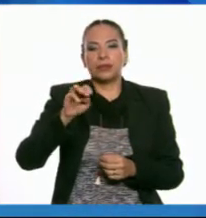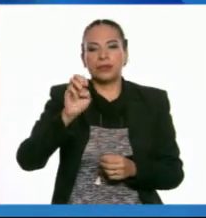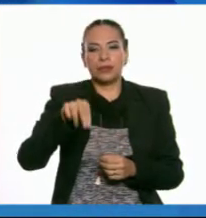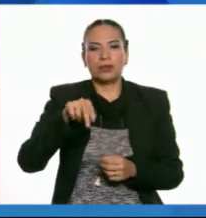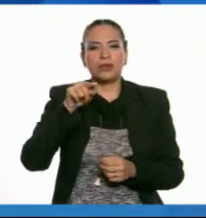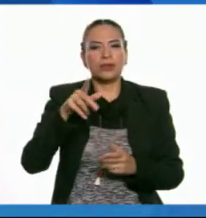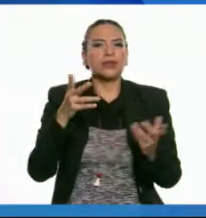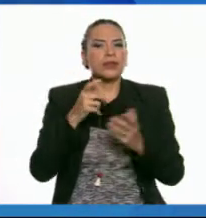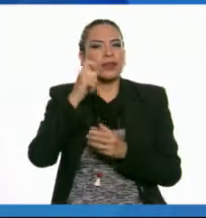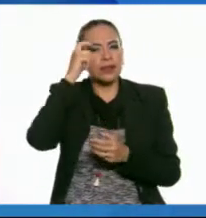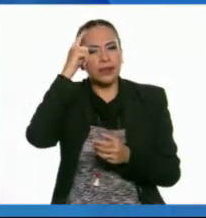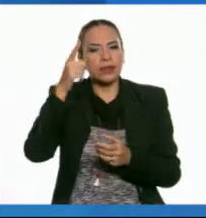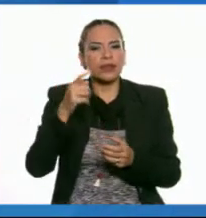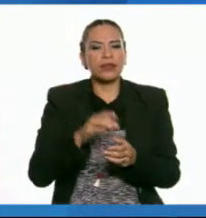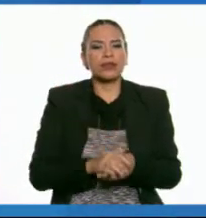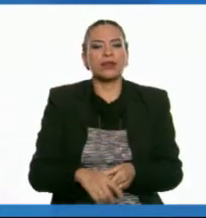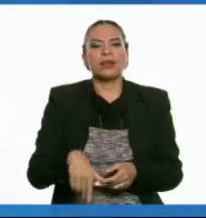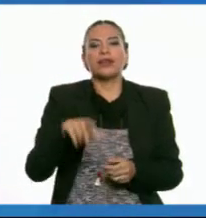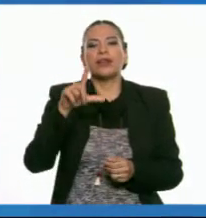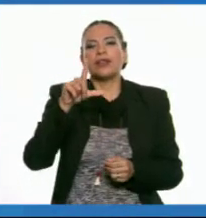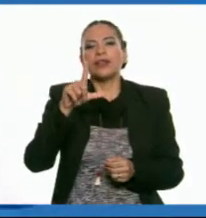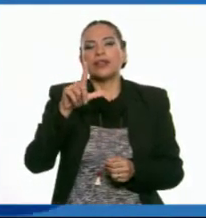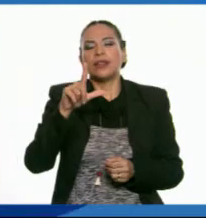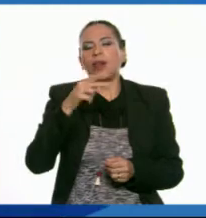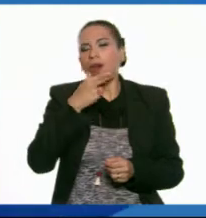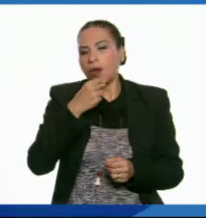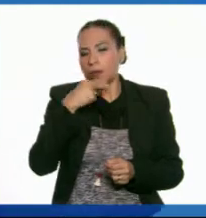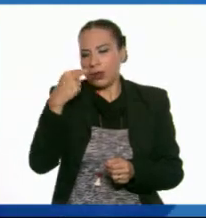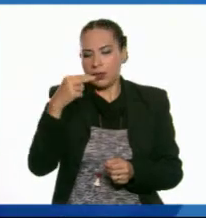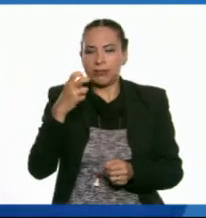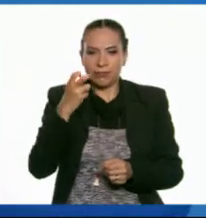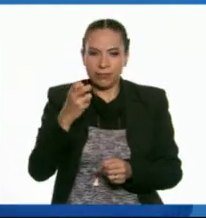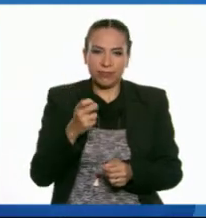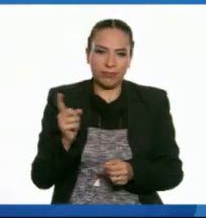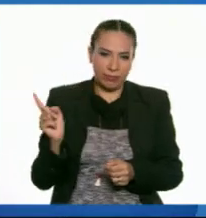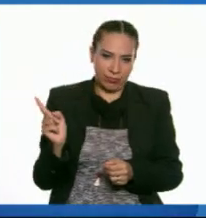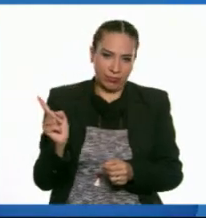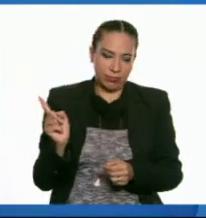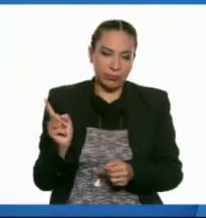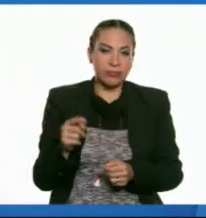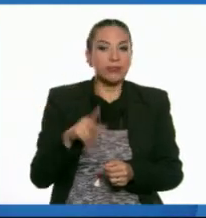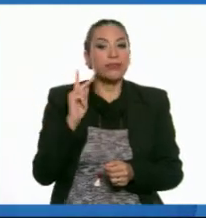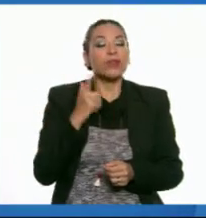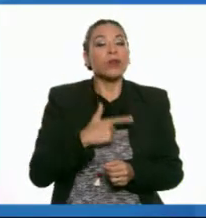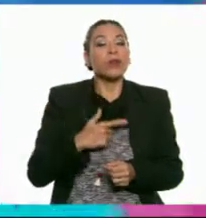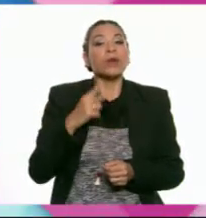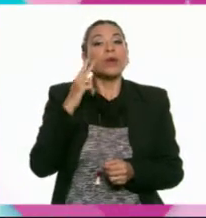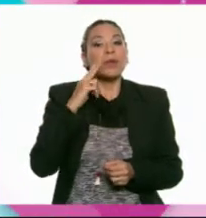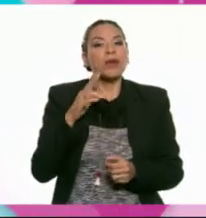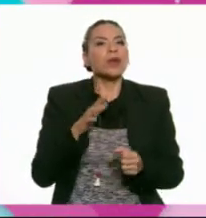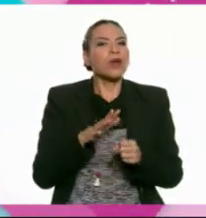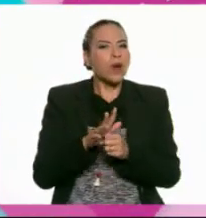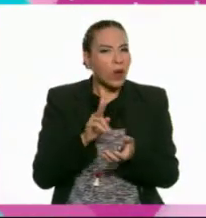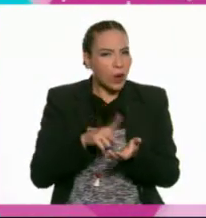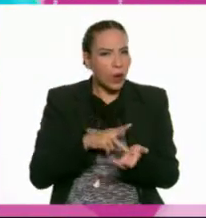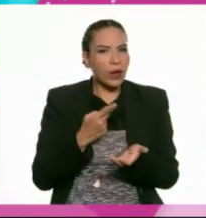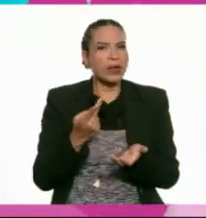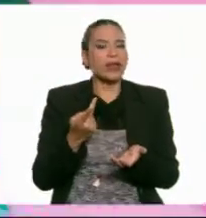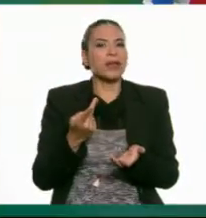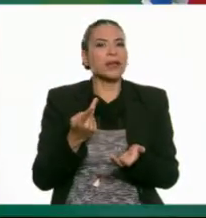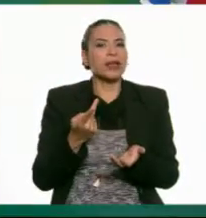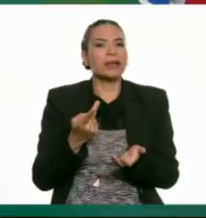su creador fue... Lev Sergeyevich Teremín. ¡Exacto! Pero, ¿te gustaría volver a escuchar una